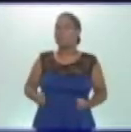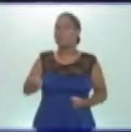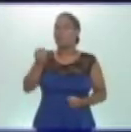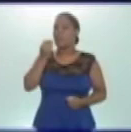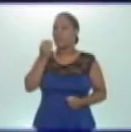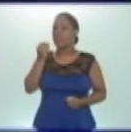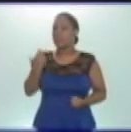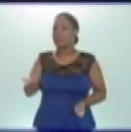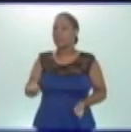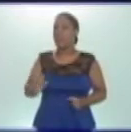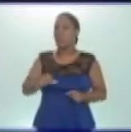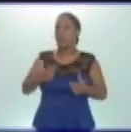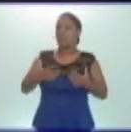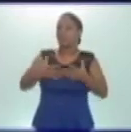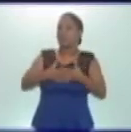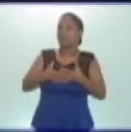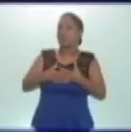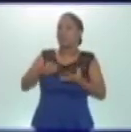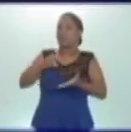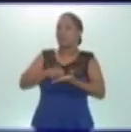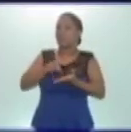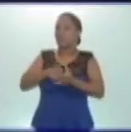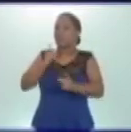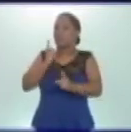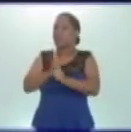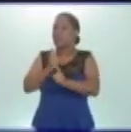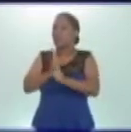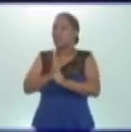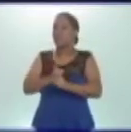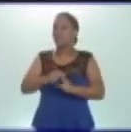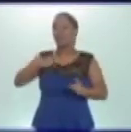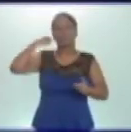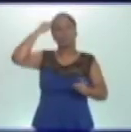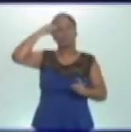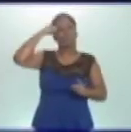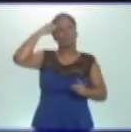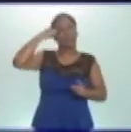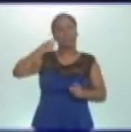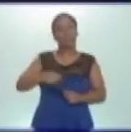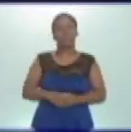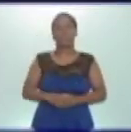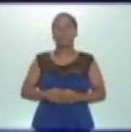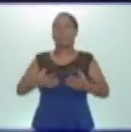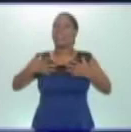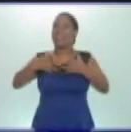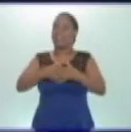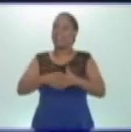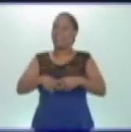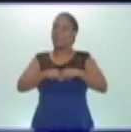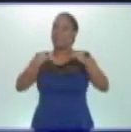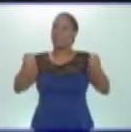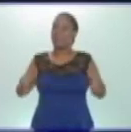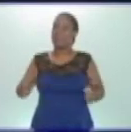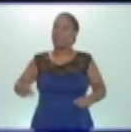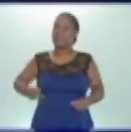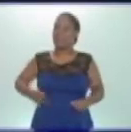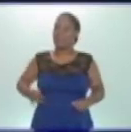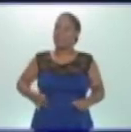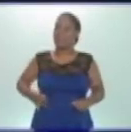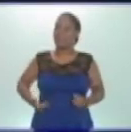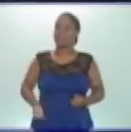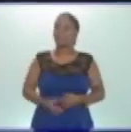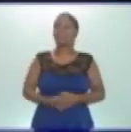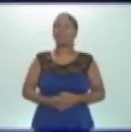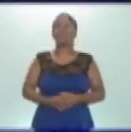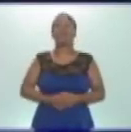y dónde se encuentran. Para ello les propongo visualizar un video relacionado con el sistema digestivo. Y les propongo